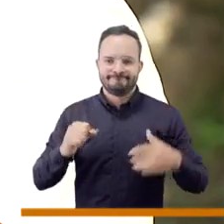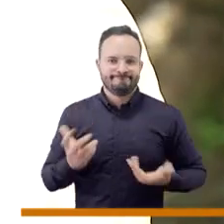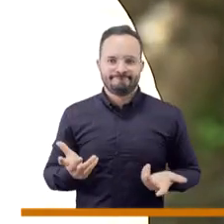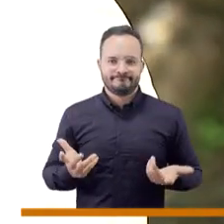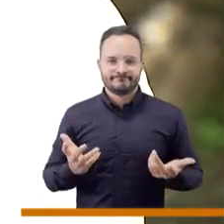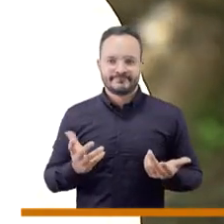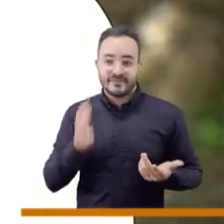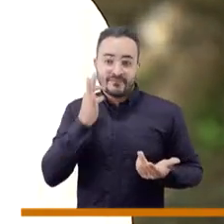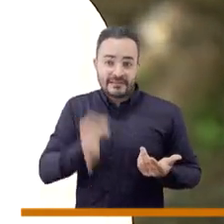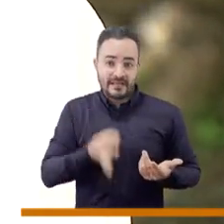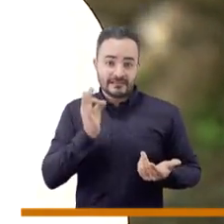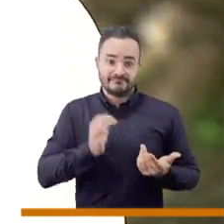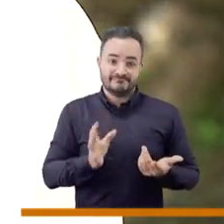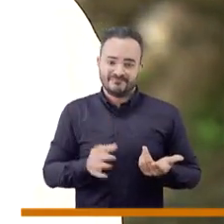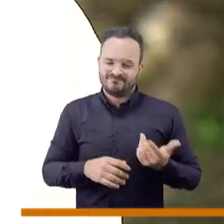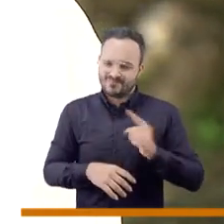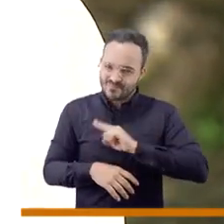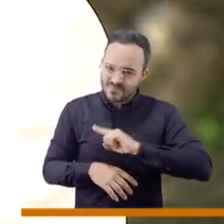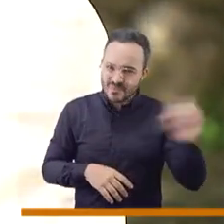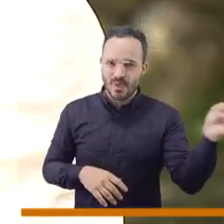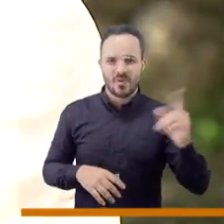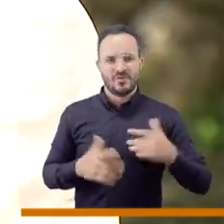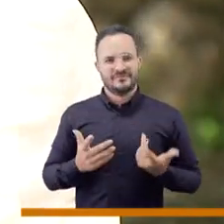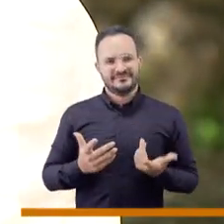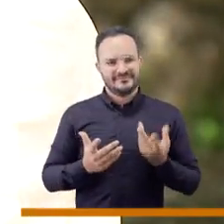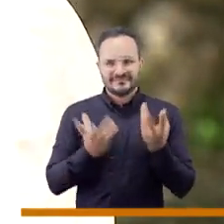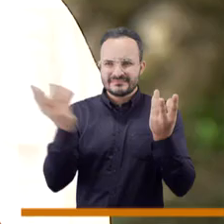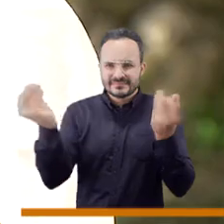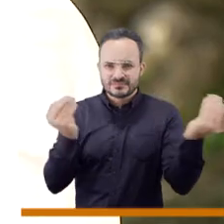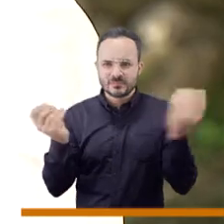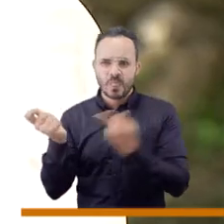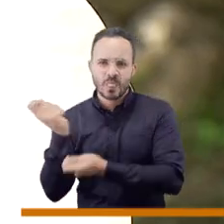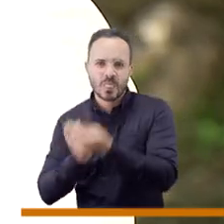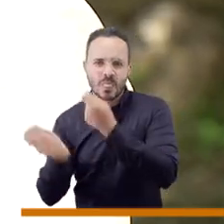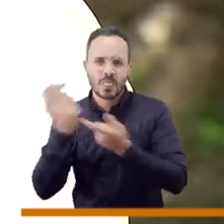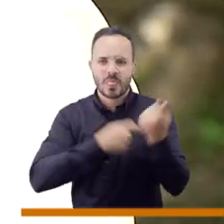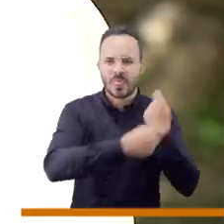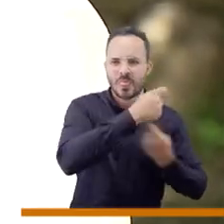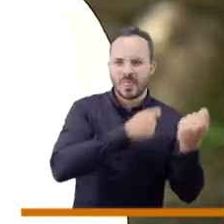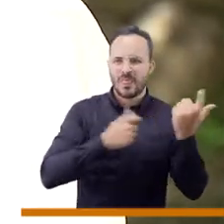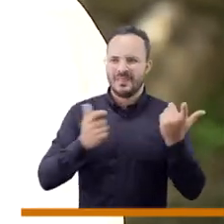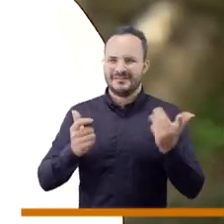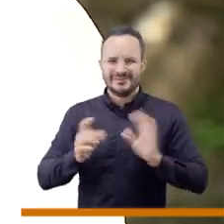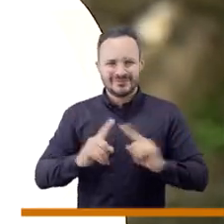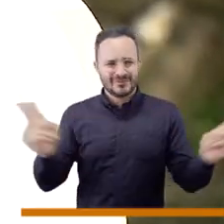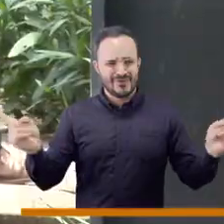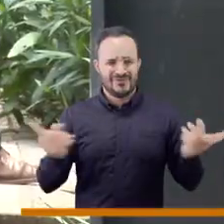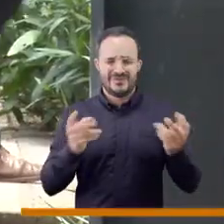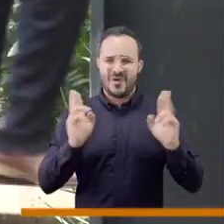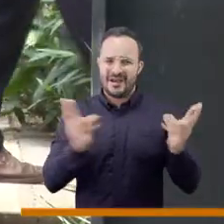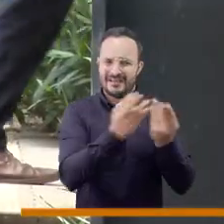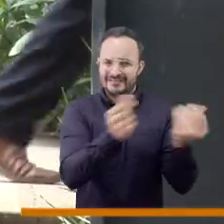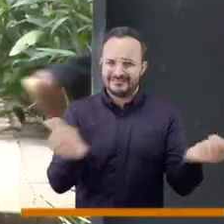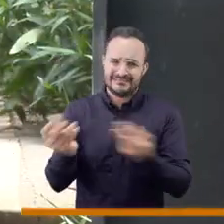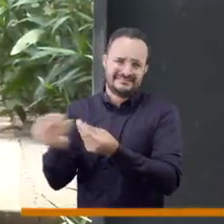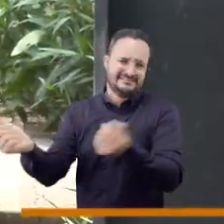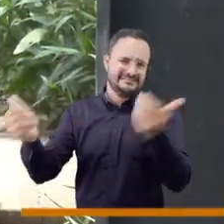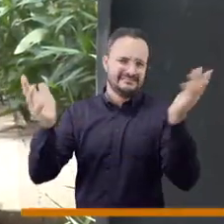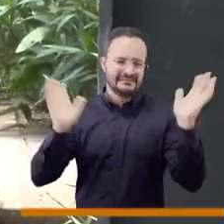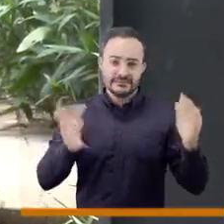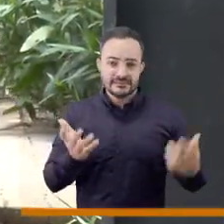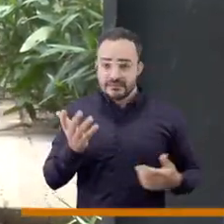viendo ahí, que pues desafortunadamente hay que decirlo, la mugre, porque estos manes no quieren o al menos esa